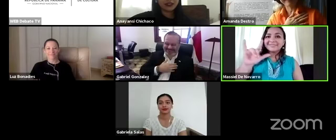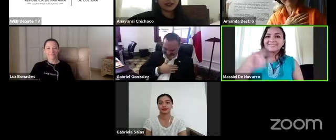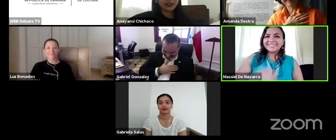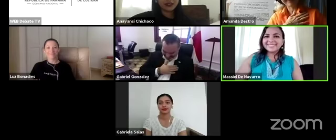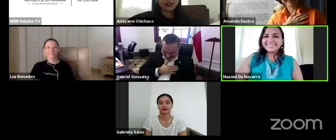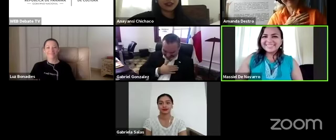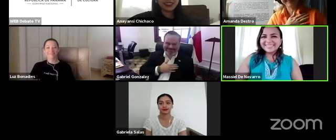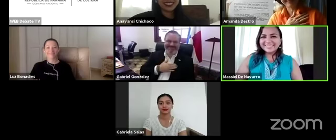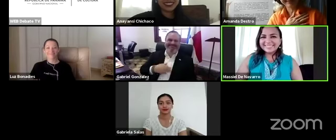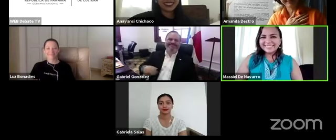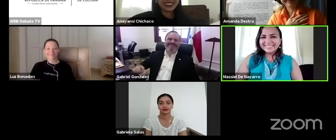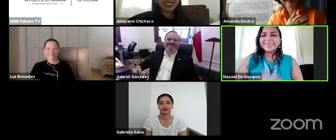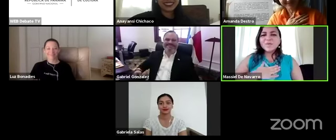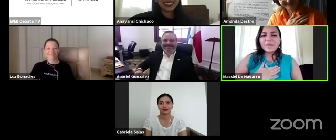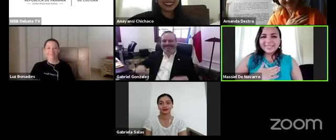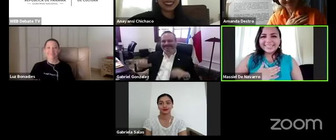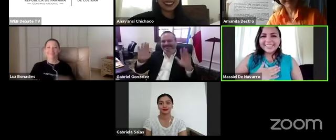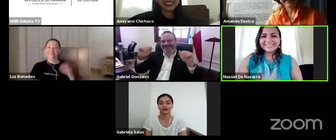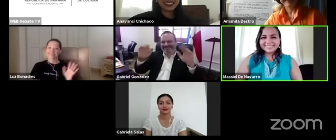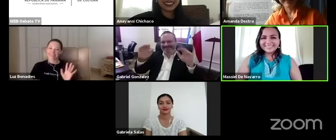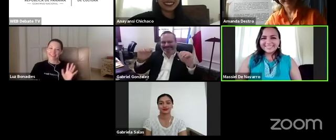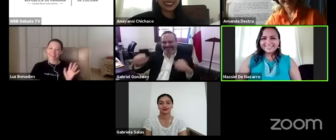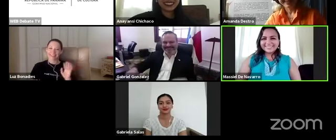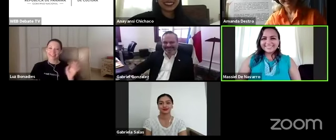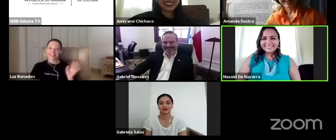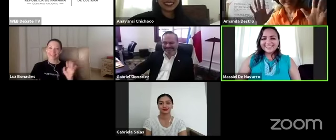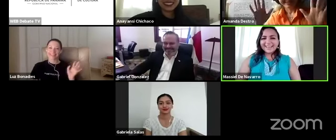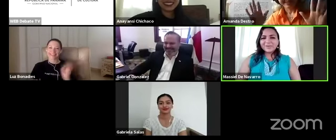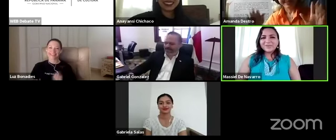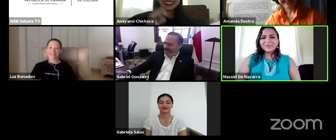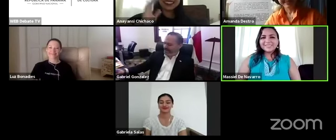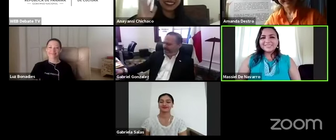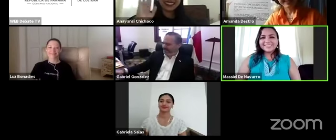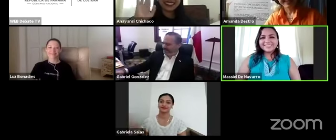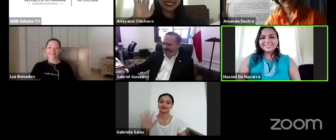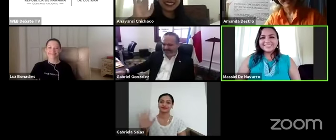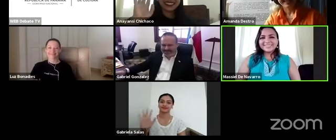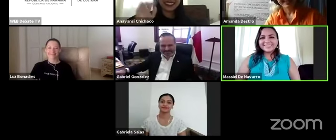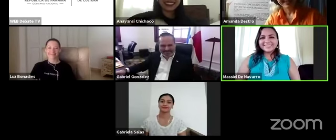quiero un placer adiós